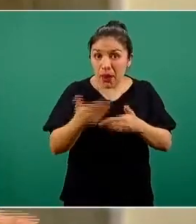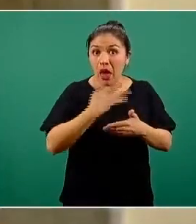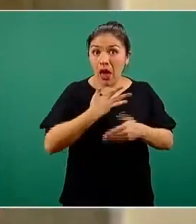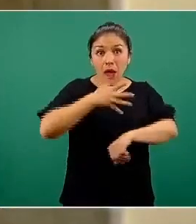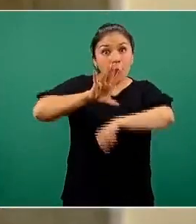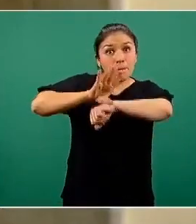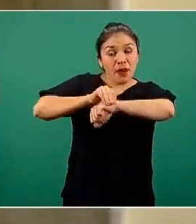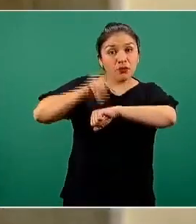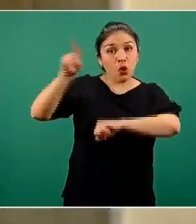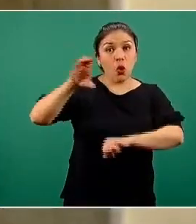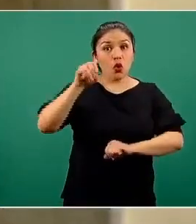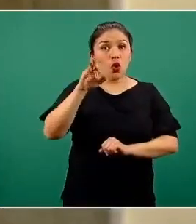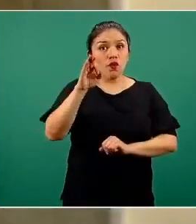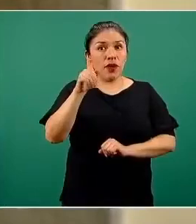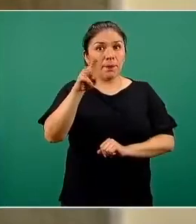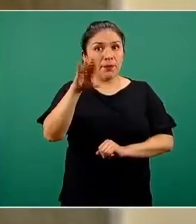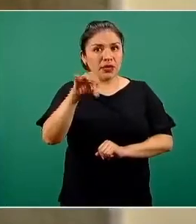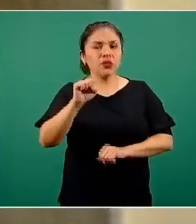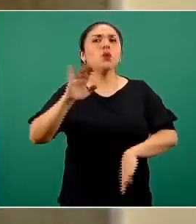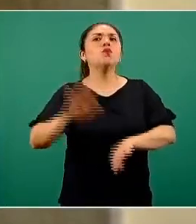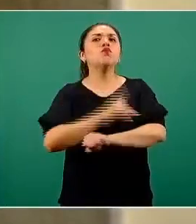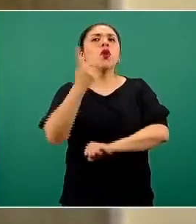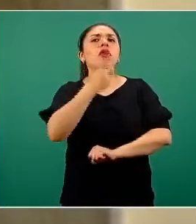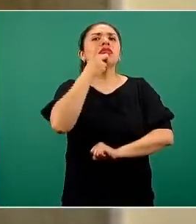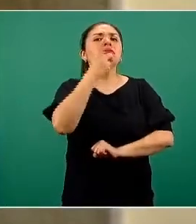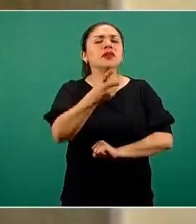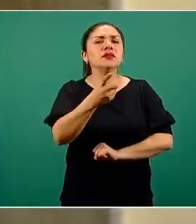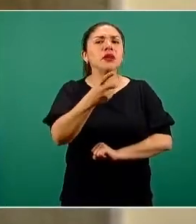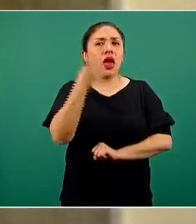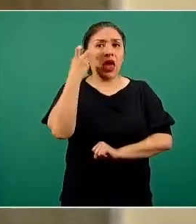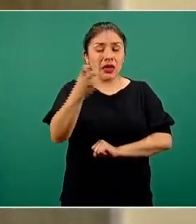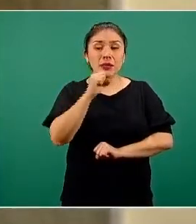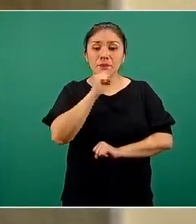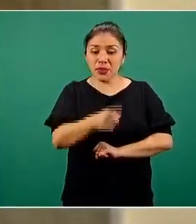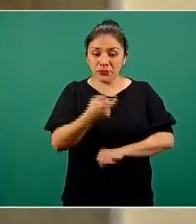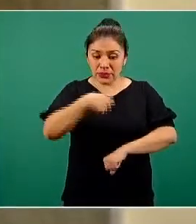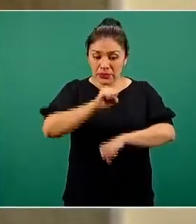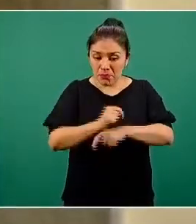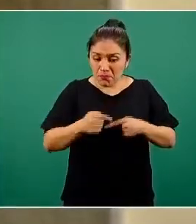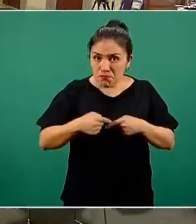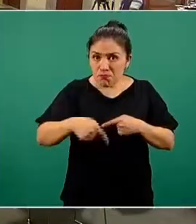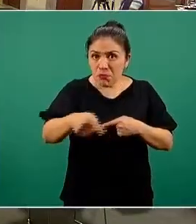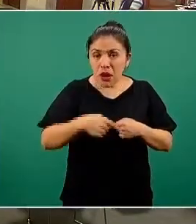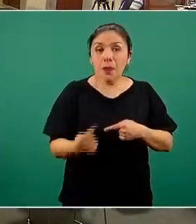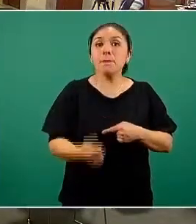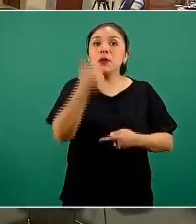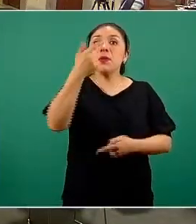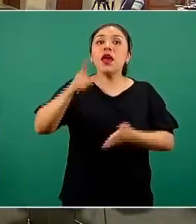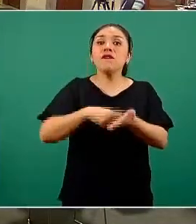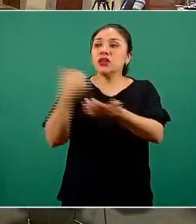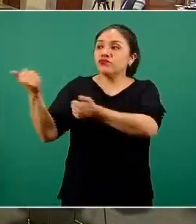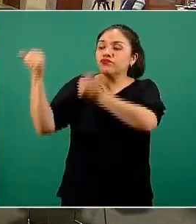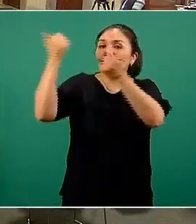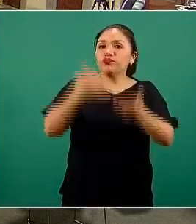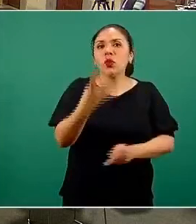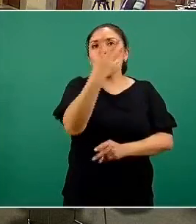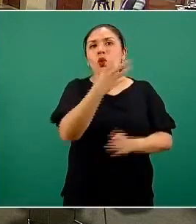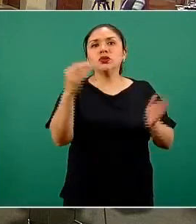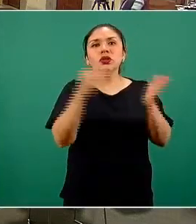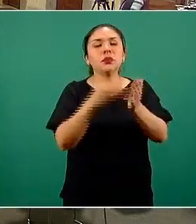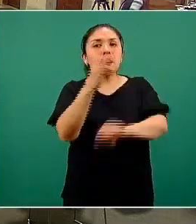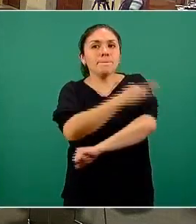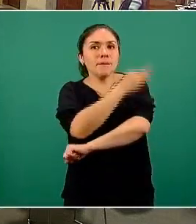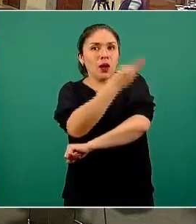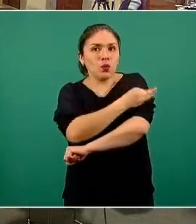autorización de la COFEPRIS, dado que se había dicho que esta misma semana llegaría un primer cargamento de 400 mil